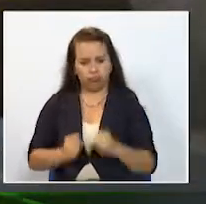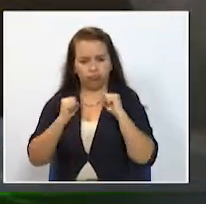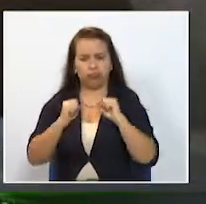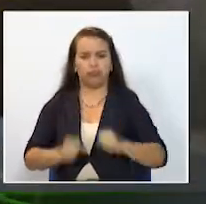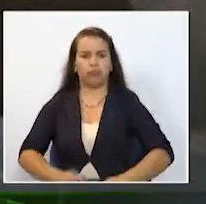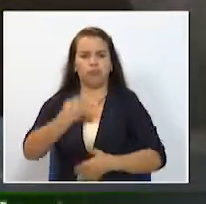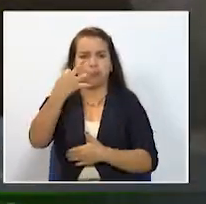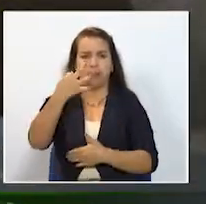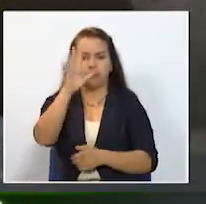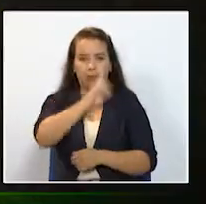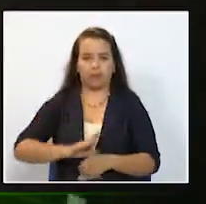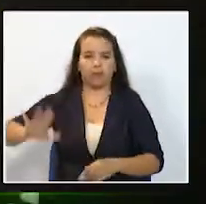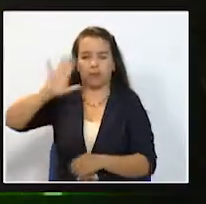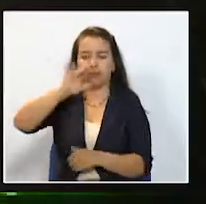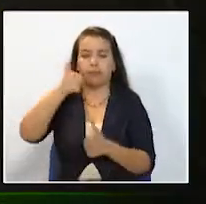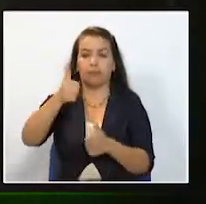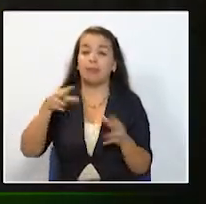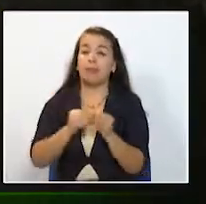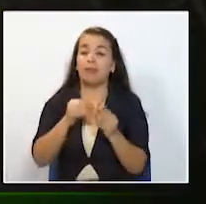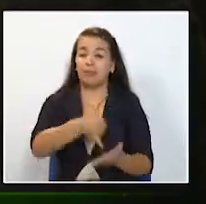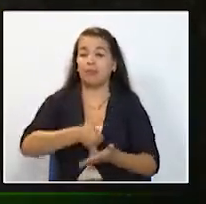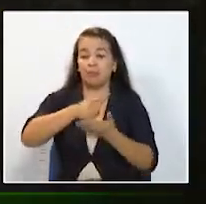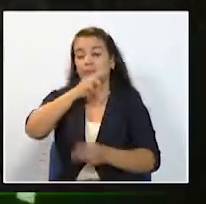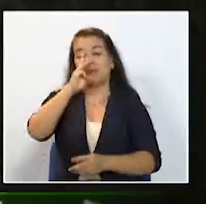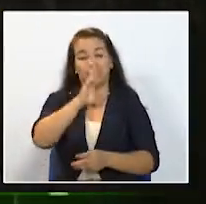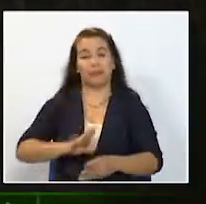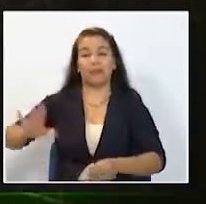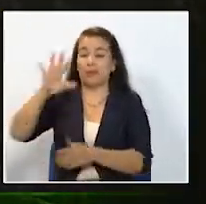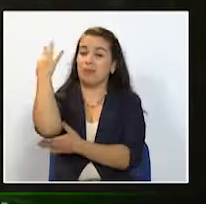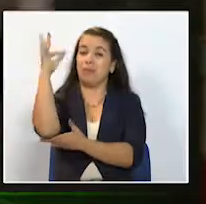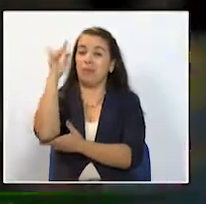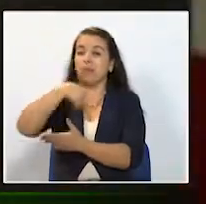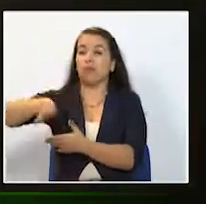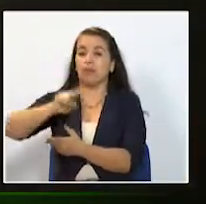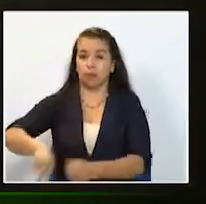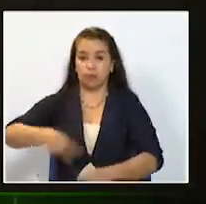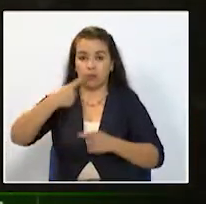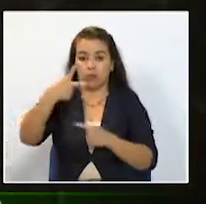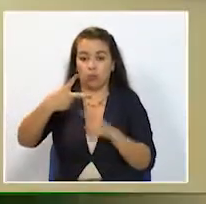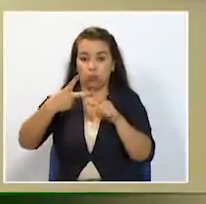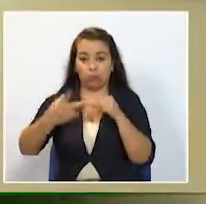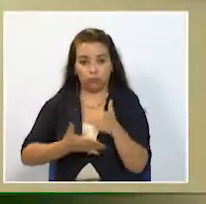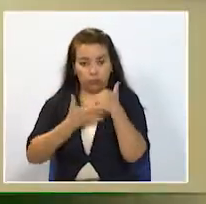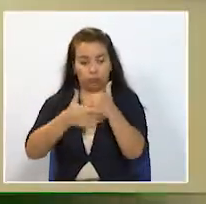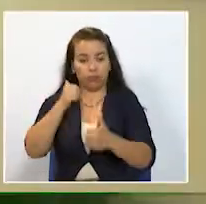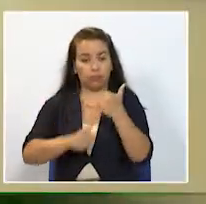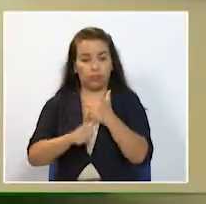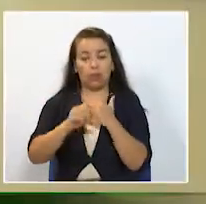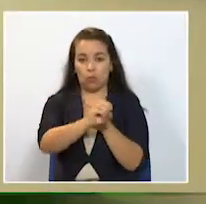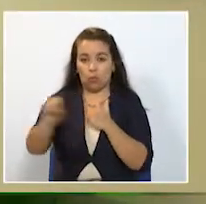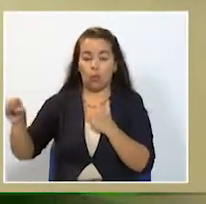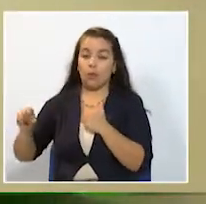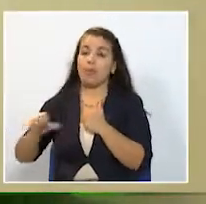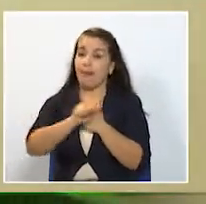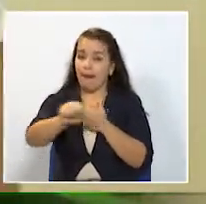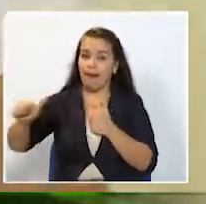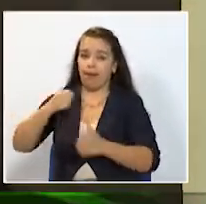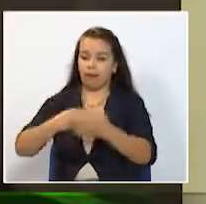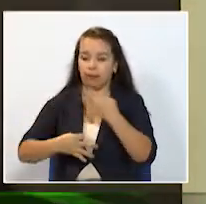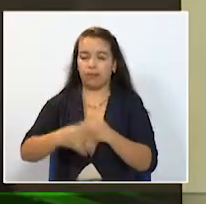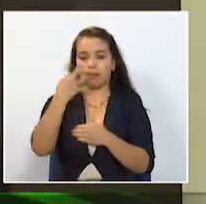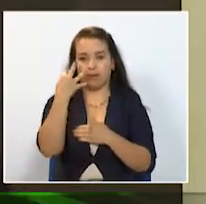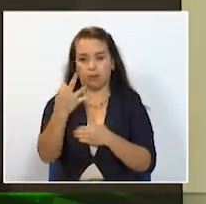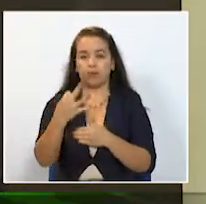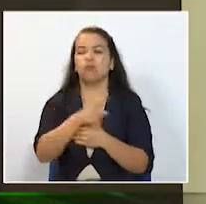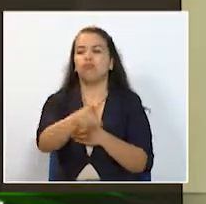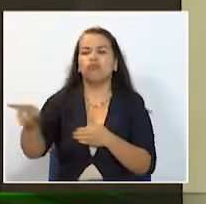a nivel nacional en el campeonato nacional realizado en Palmira se obtuvo el segundo lugar en la rama masculina y el tercero en la femenina con los